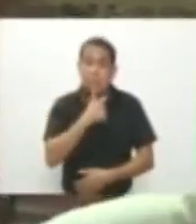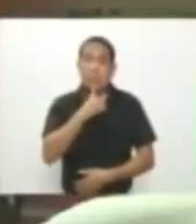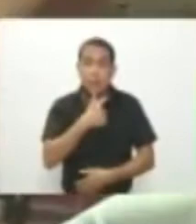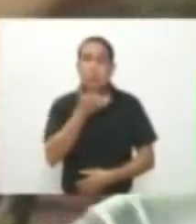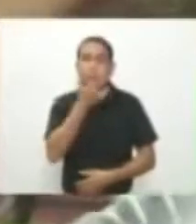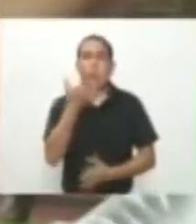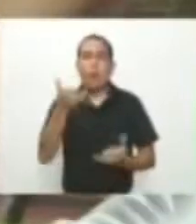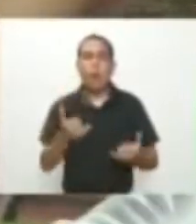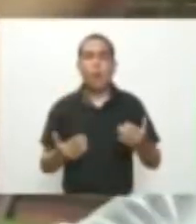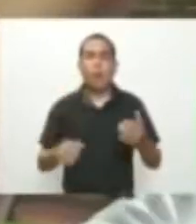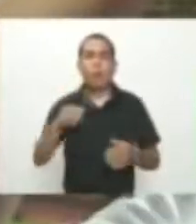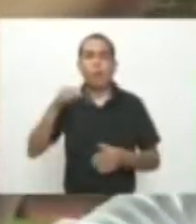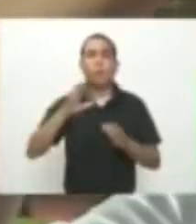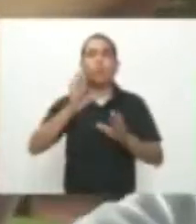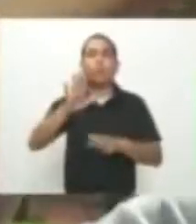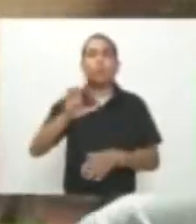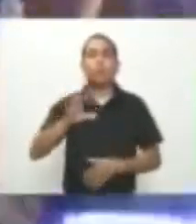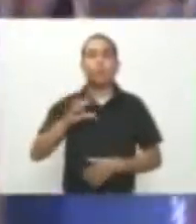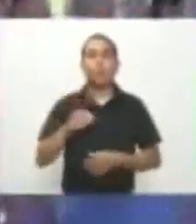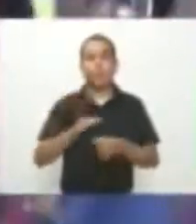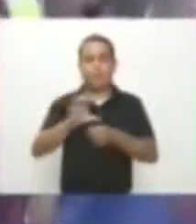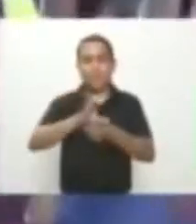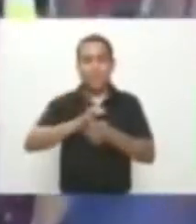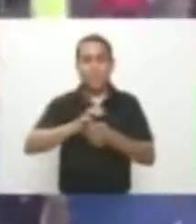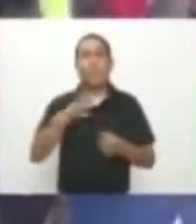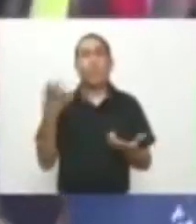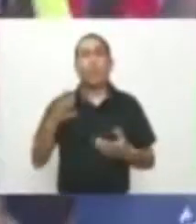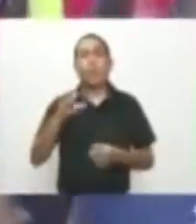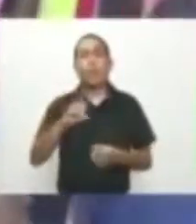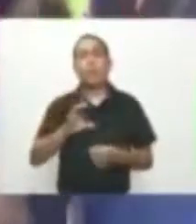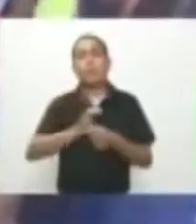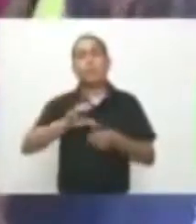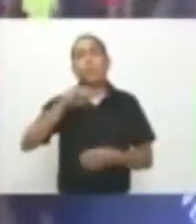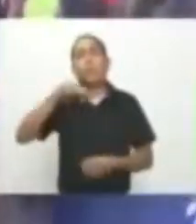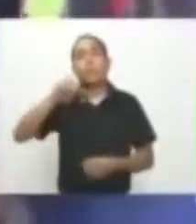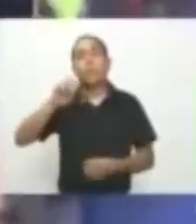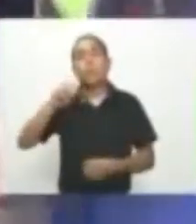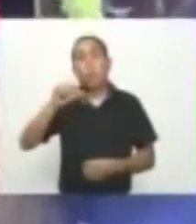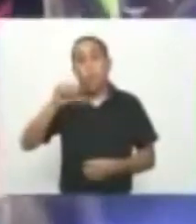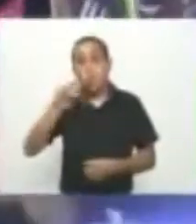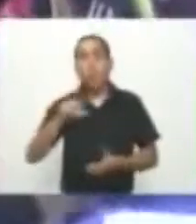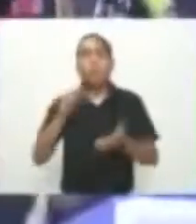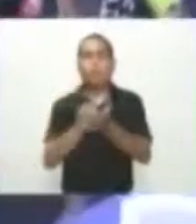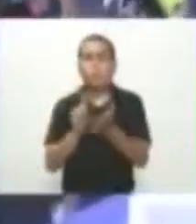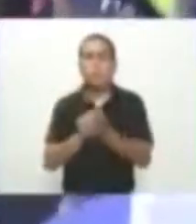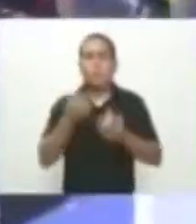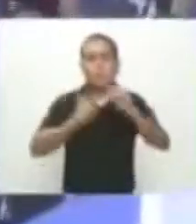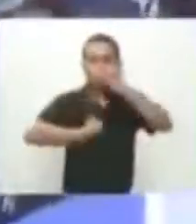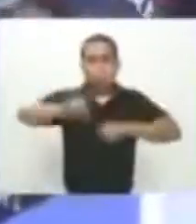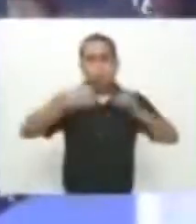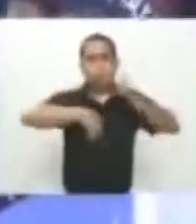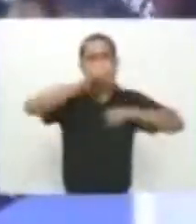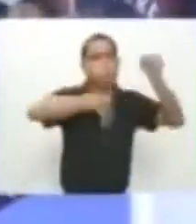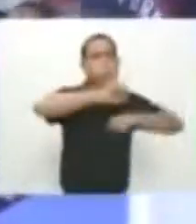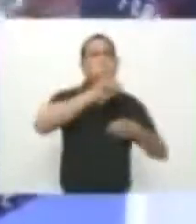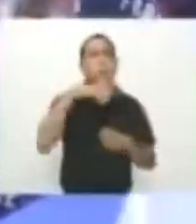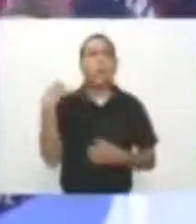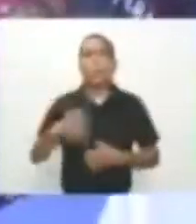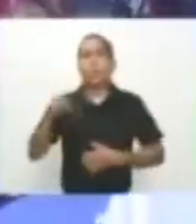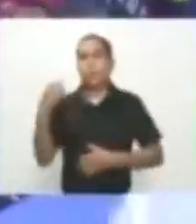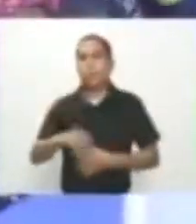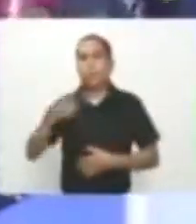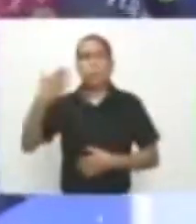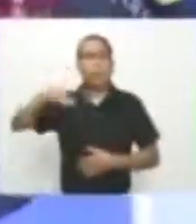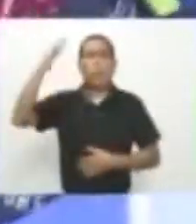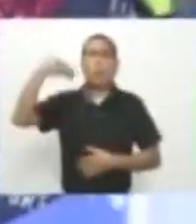Tigre Regresó a Mónaco Para volver a tener Confianza Y triunfar 21 goles En la temporada Y un título Que el club Monegasco No